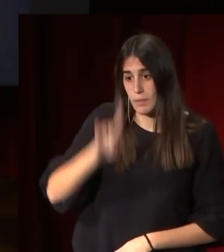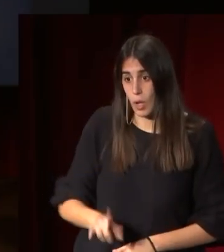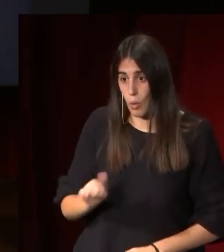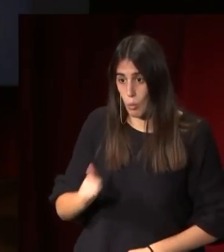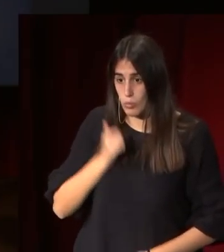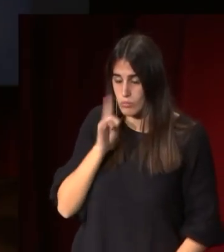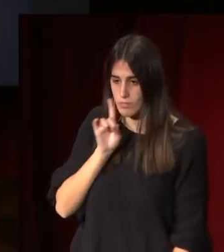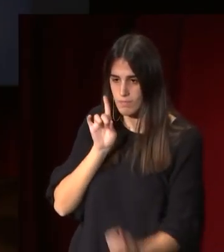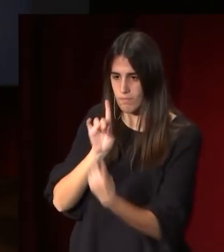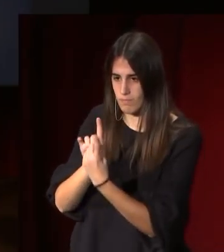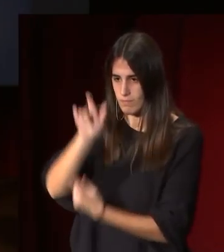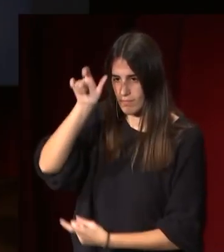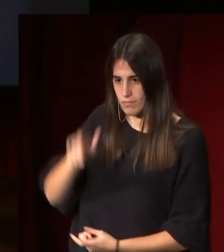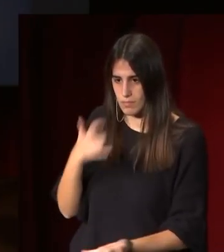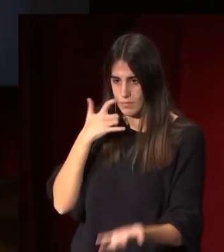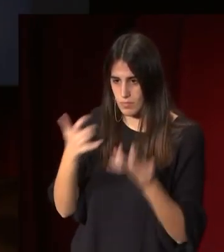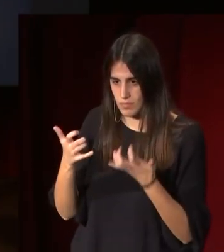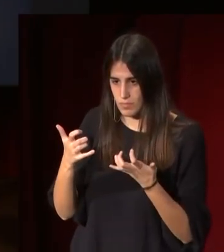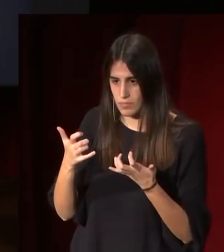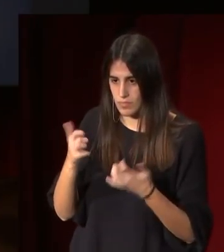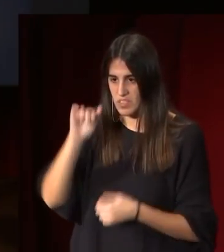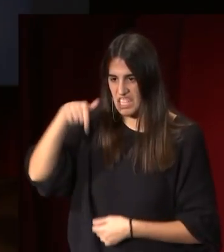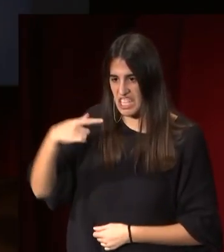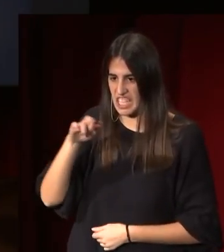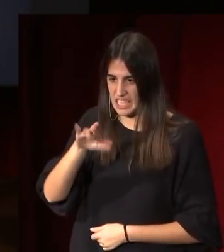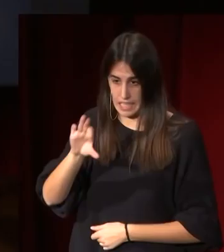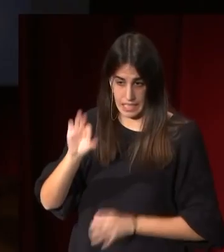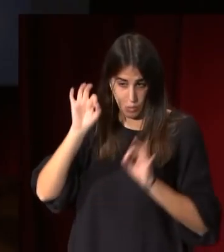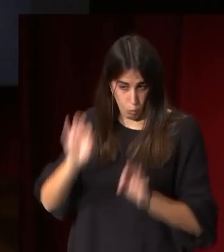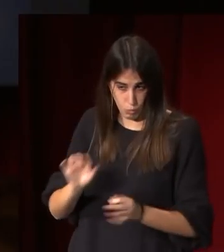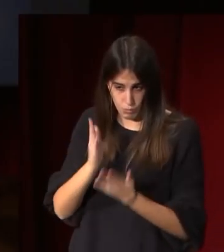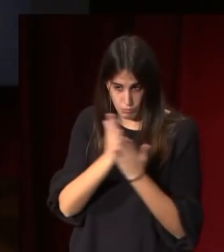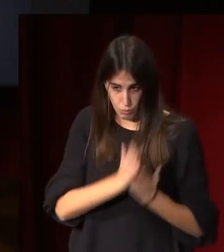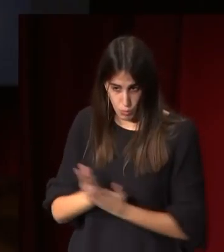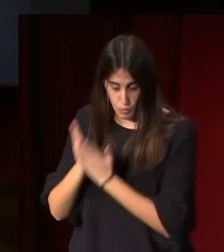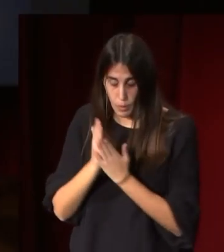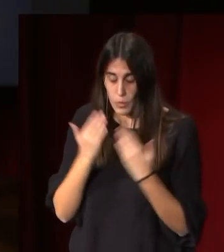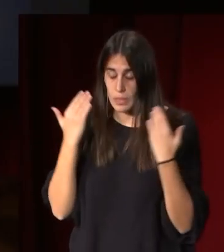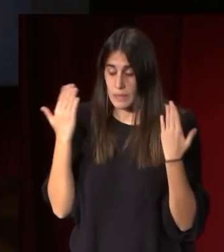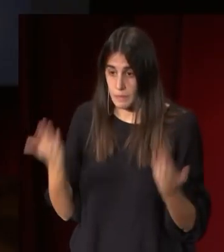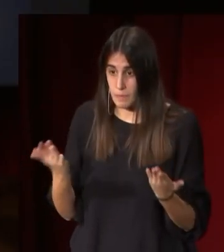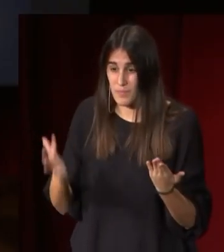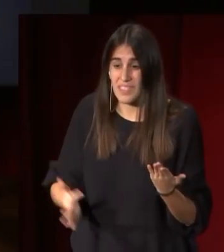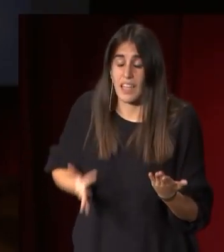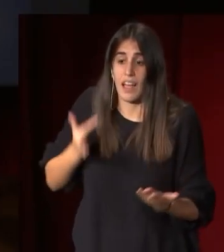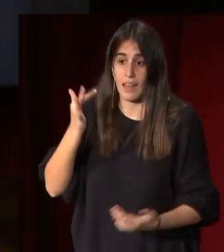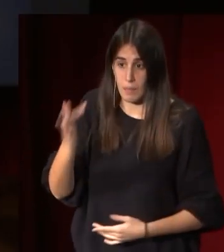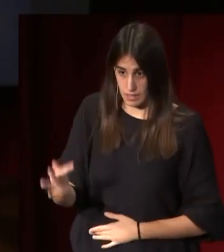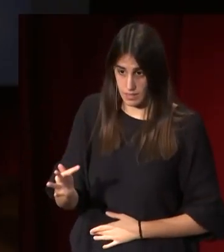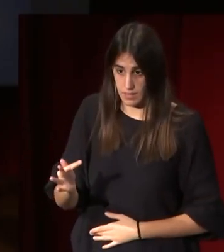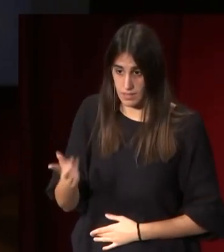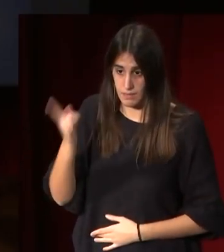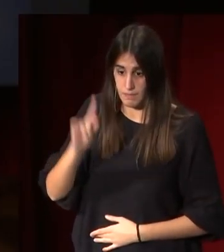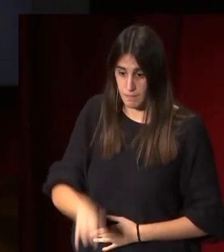al gran pintor Ingres, para nosotros cuando estudiábamos, y además acude